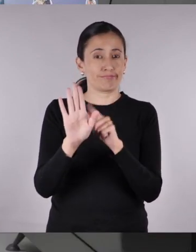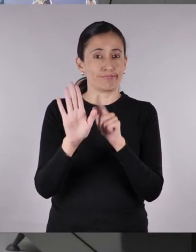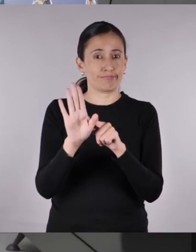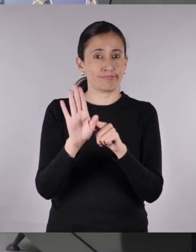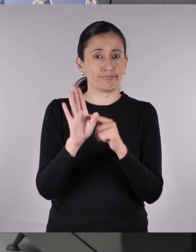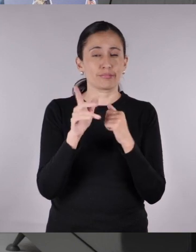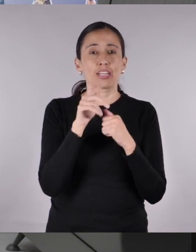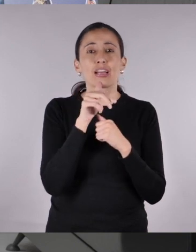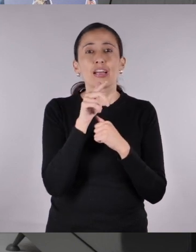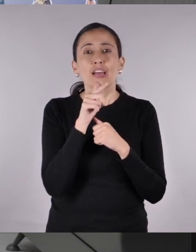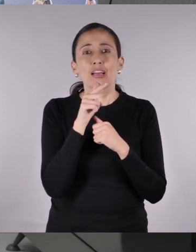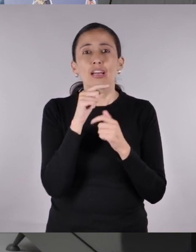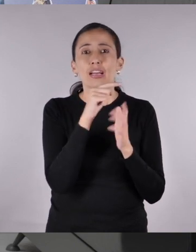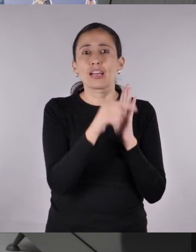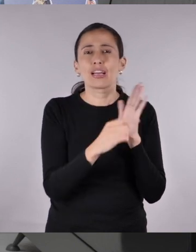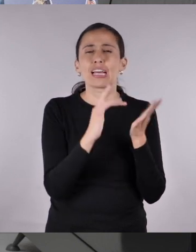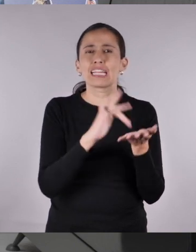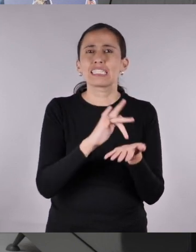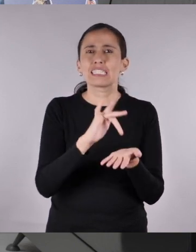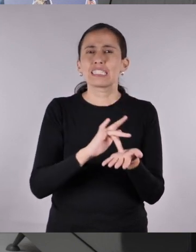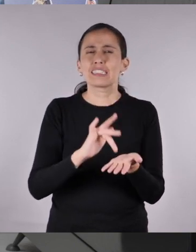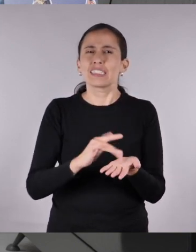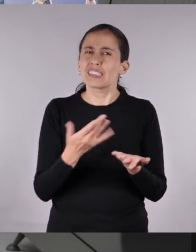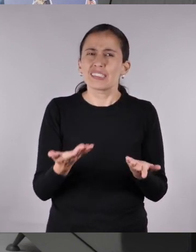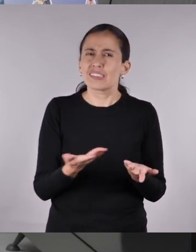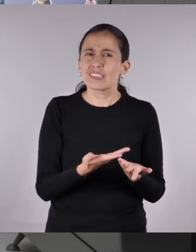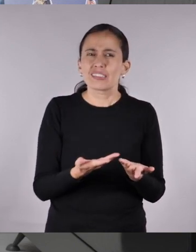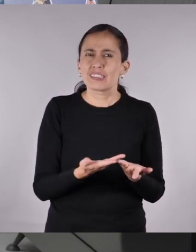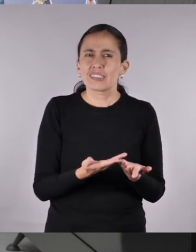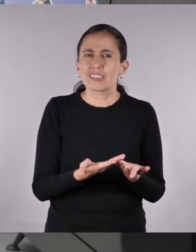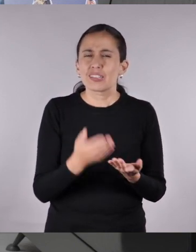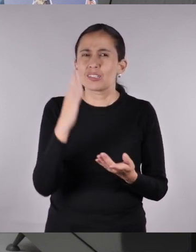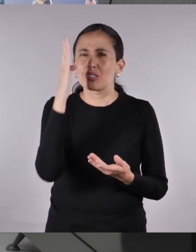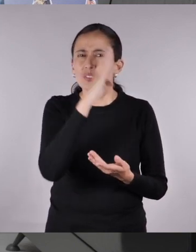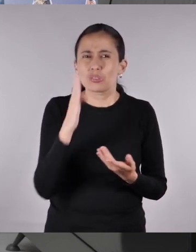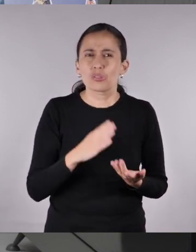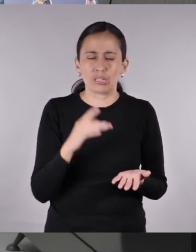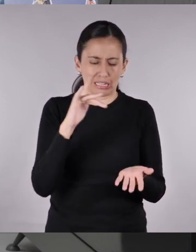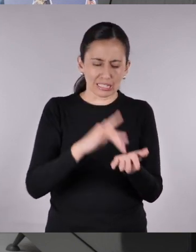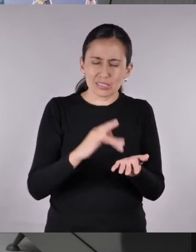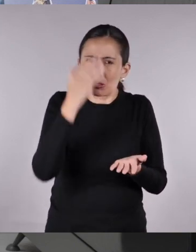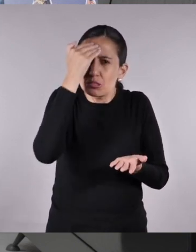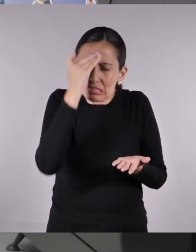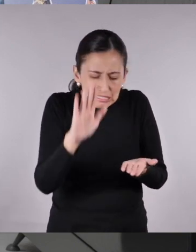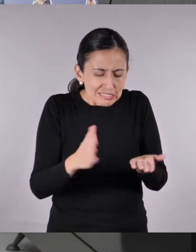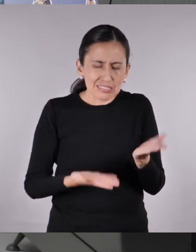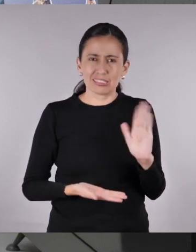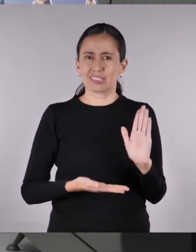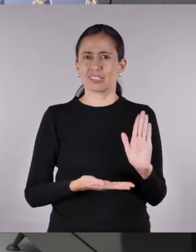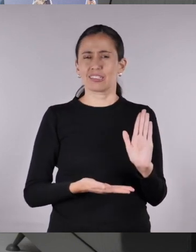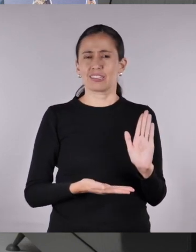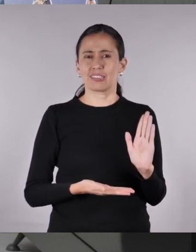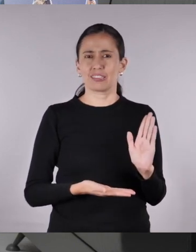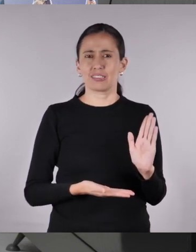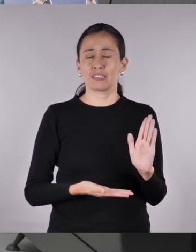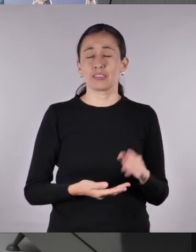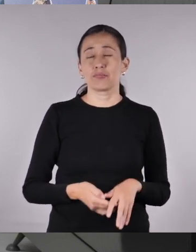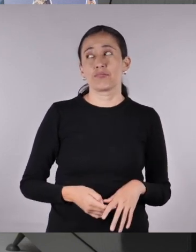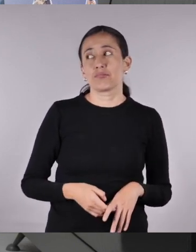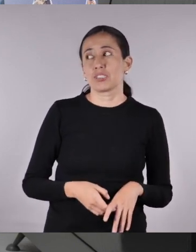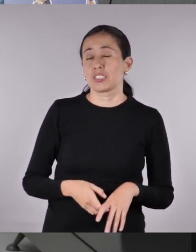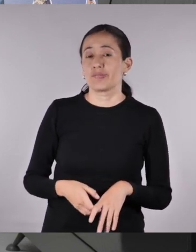¿Y a quién se le ocurre pedir los videos en DVDs hoy en día? Nunca había quemado una de estas cosas en mi vida.